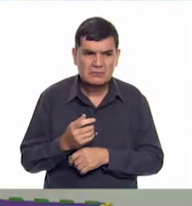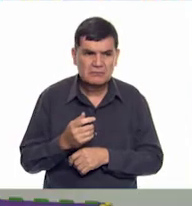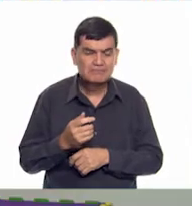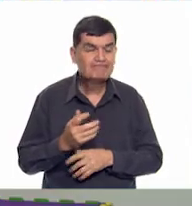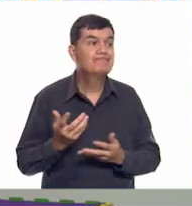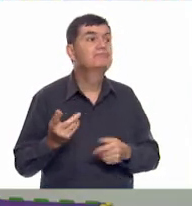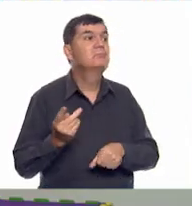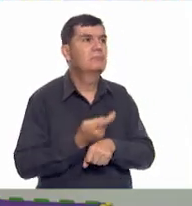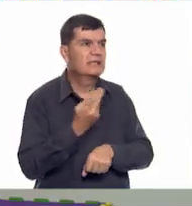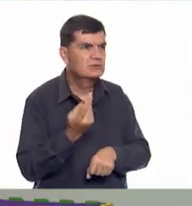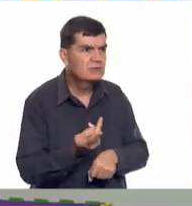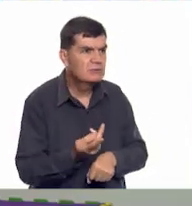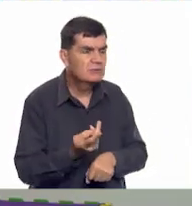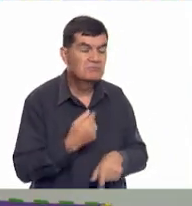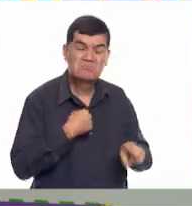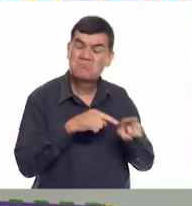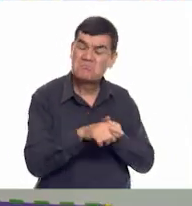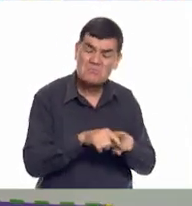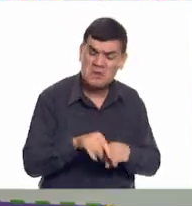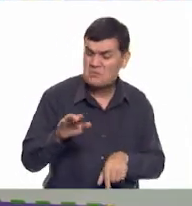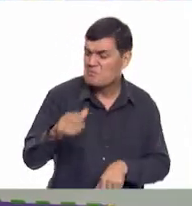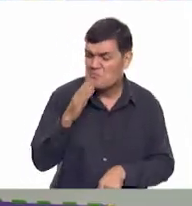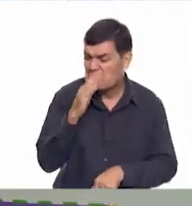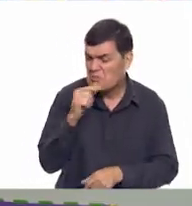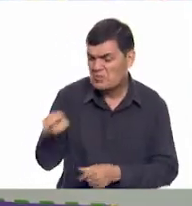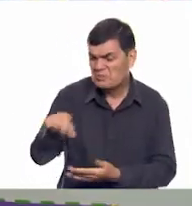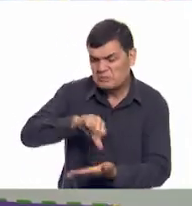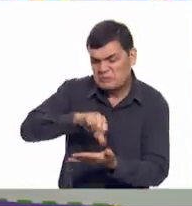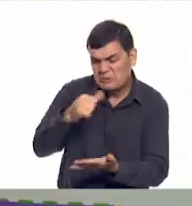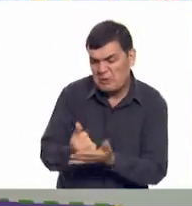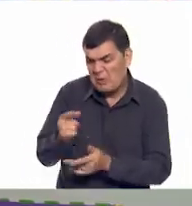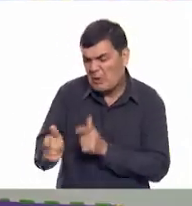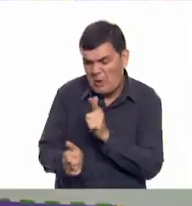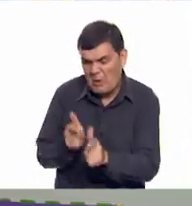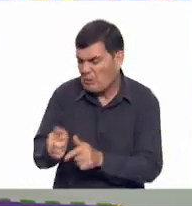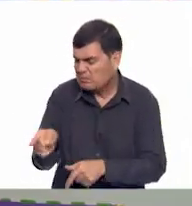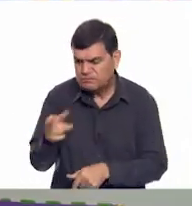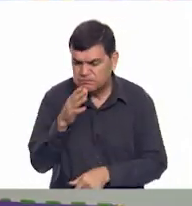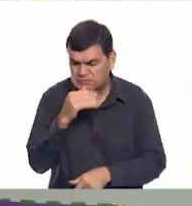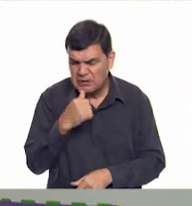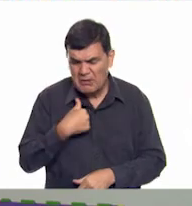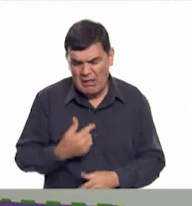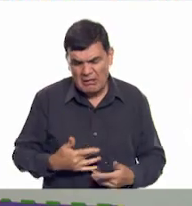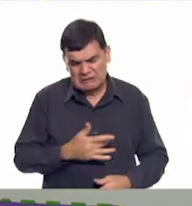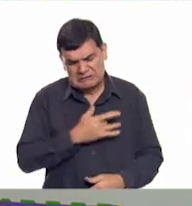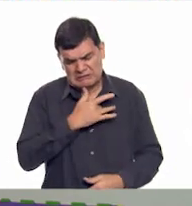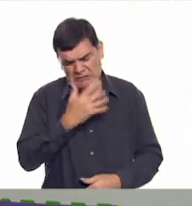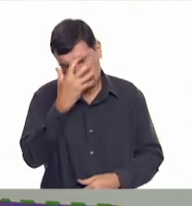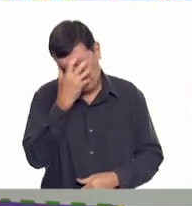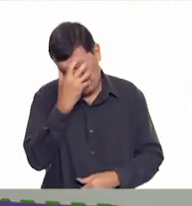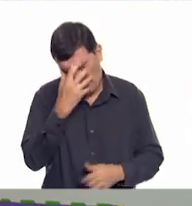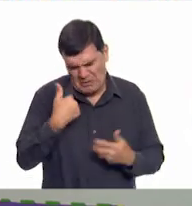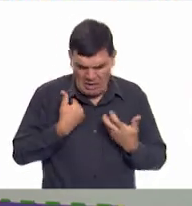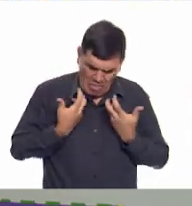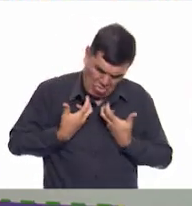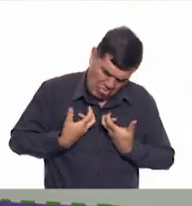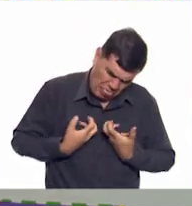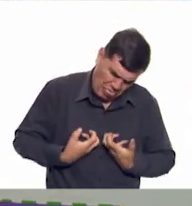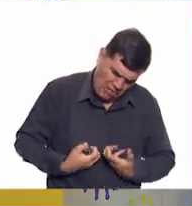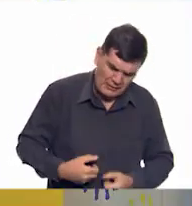Su hermano le dijo que no podía porque era muy pequeño y lento y le hizo sentir vergüenza y molestia.